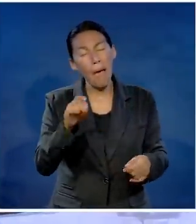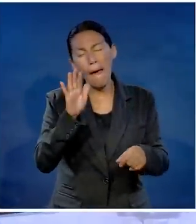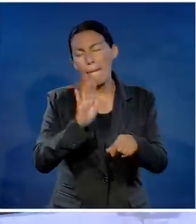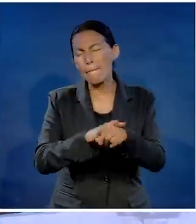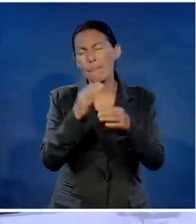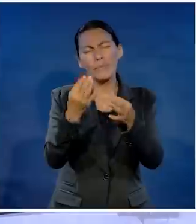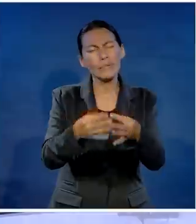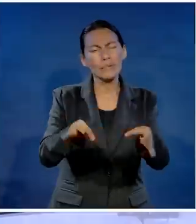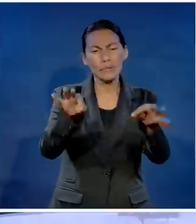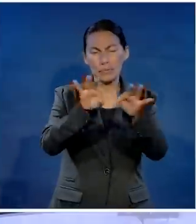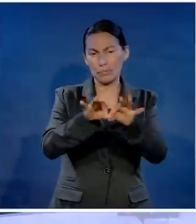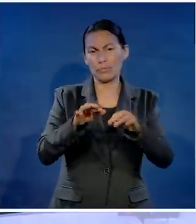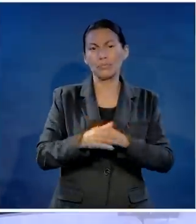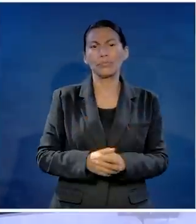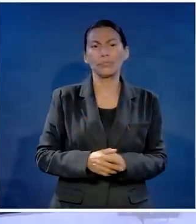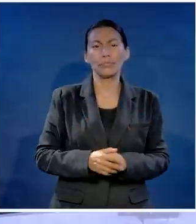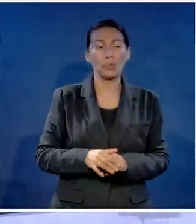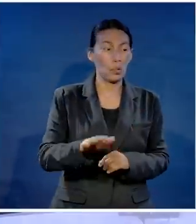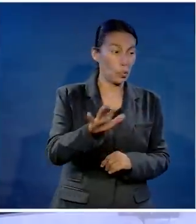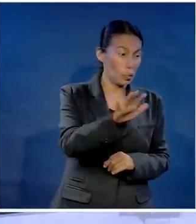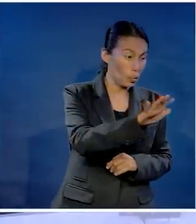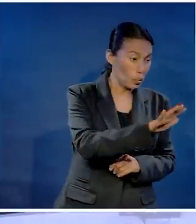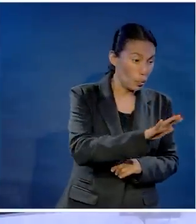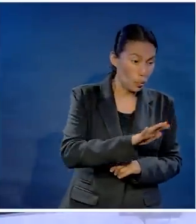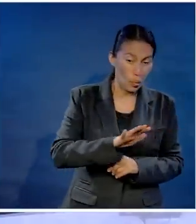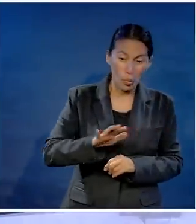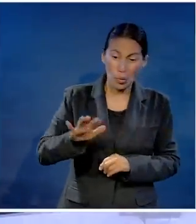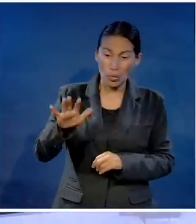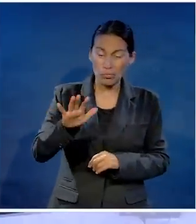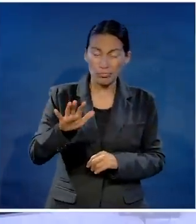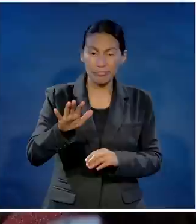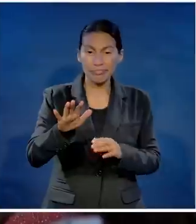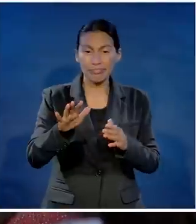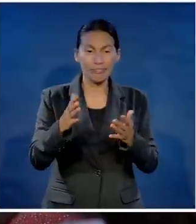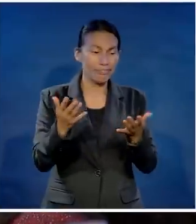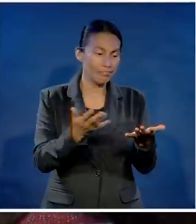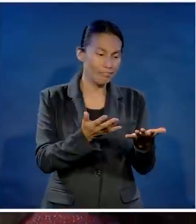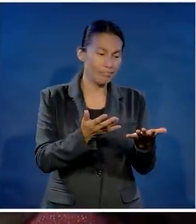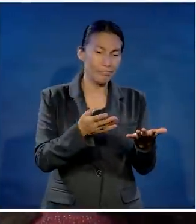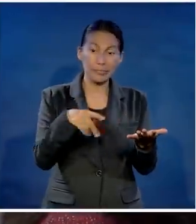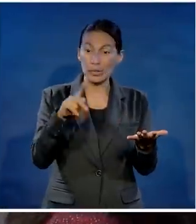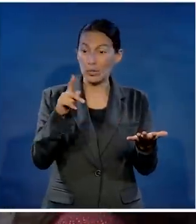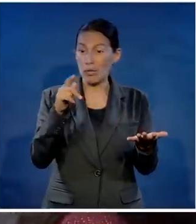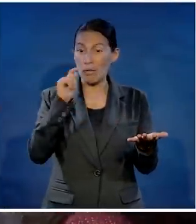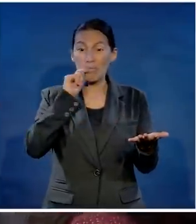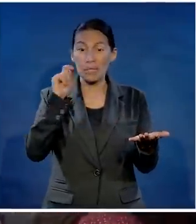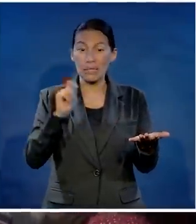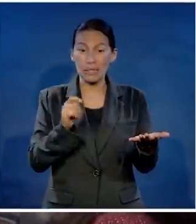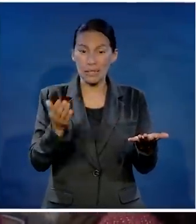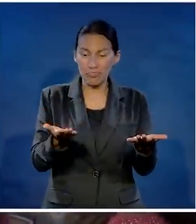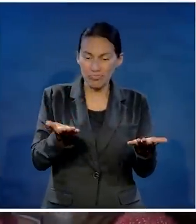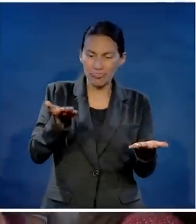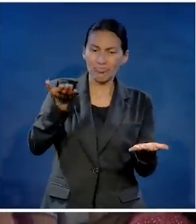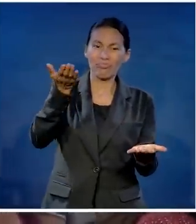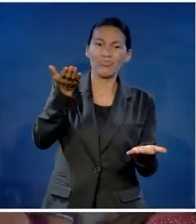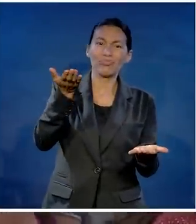Las relaciones personales son más importantes que tu carrera. Dígale a quien está al lado. Más importantes.